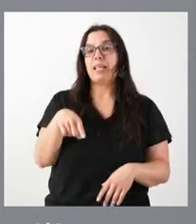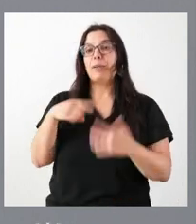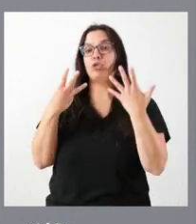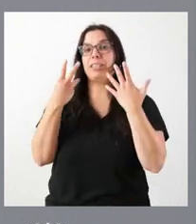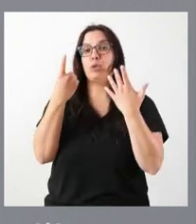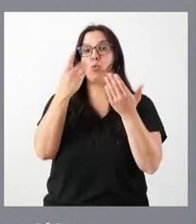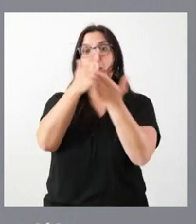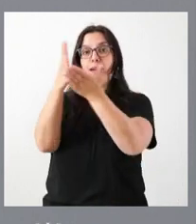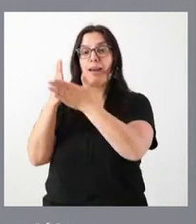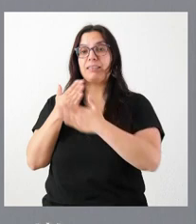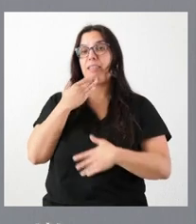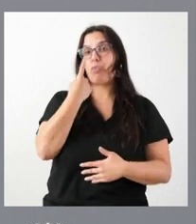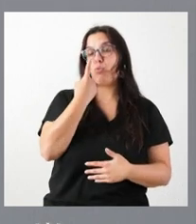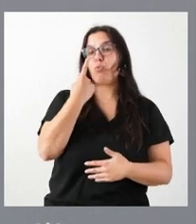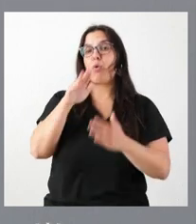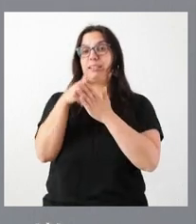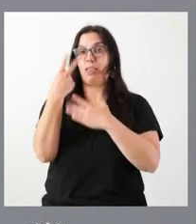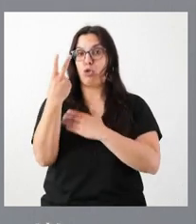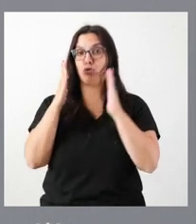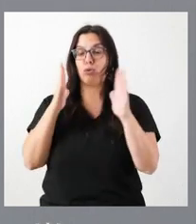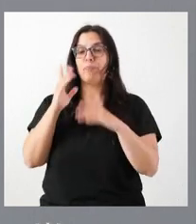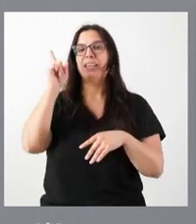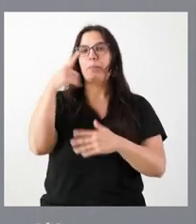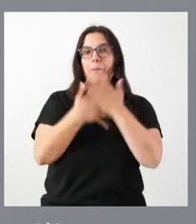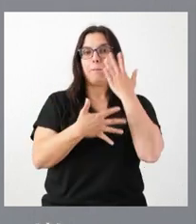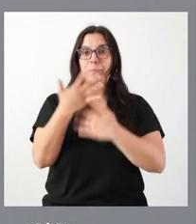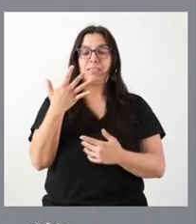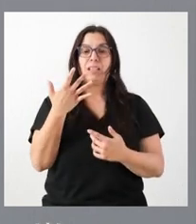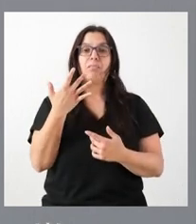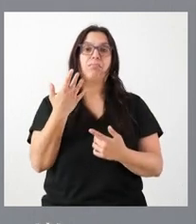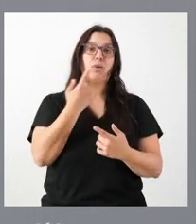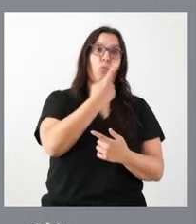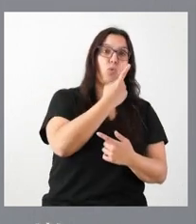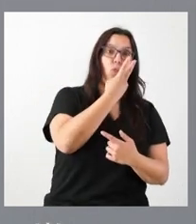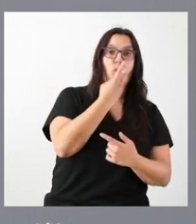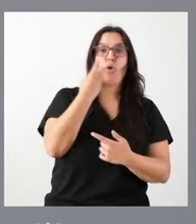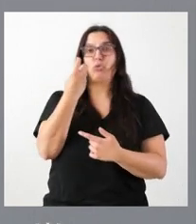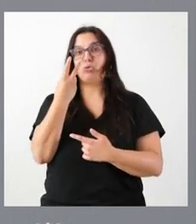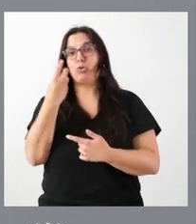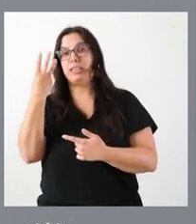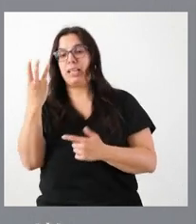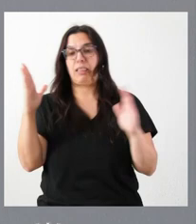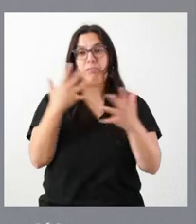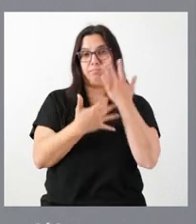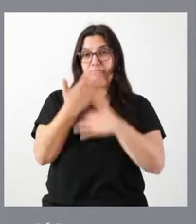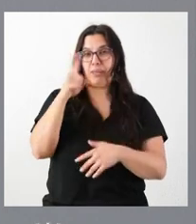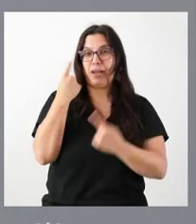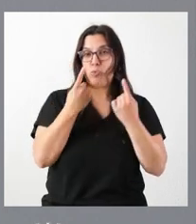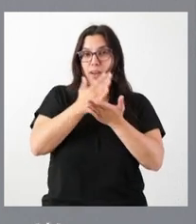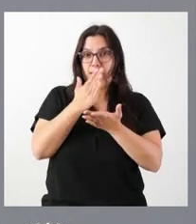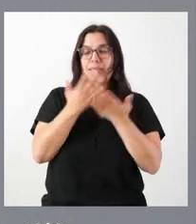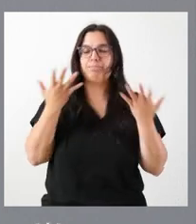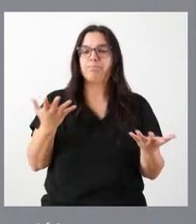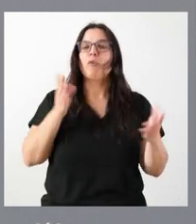de 1 a 2 años, así como unidades mixtas, en donde están tanto alumnos de 1 y 2 y de 2 y 3. Se financia